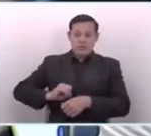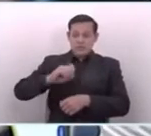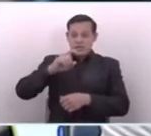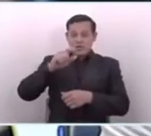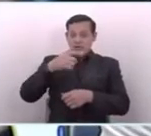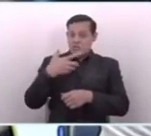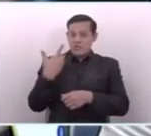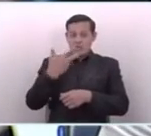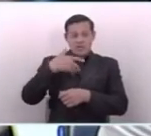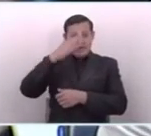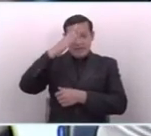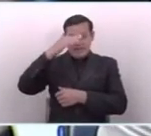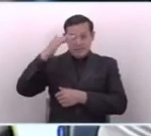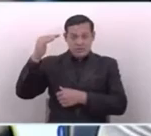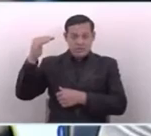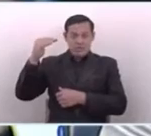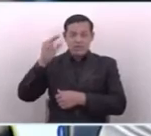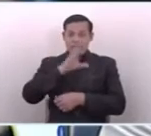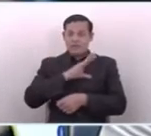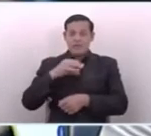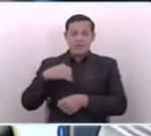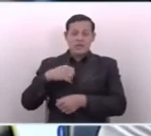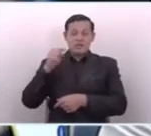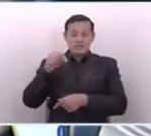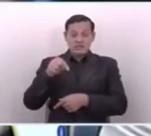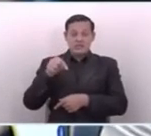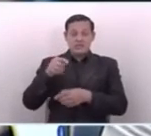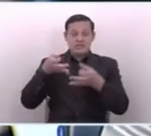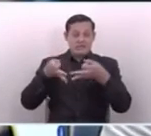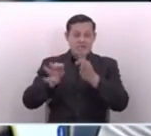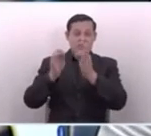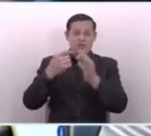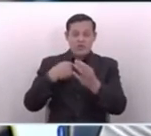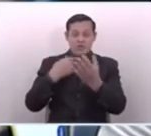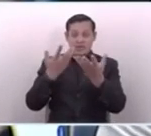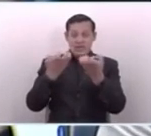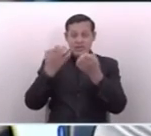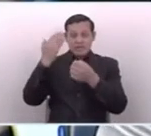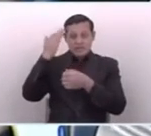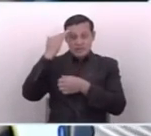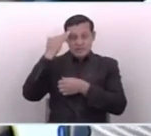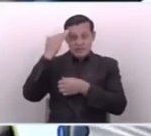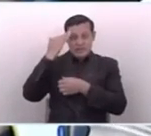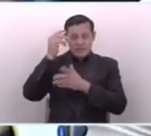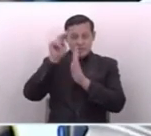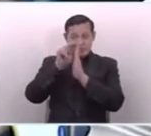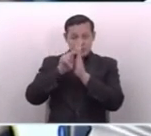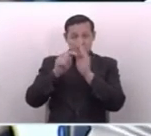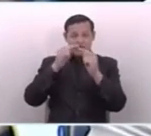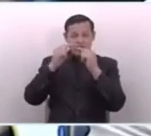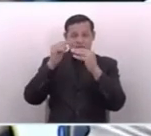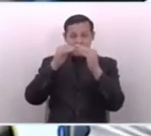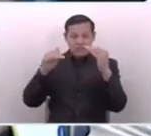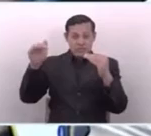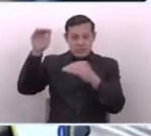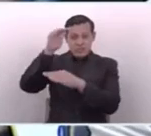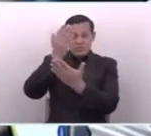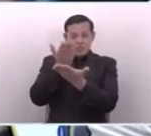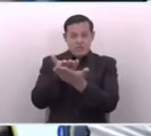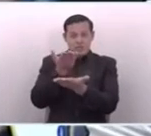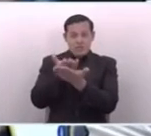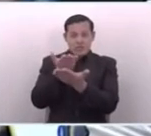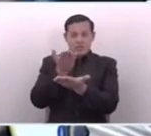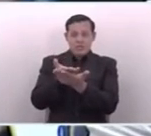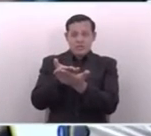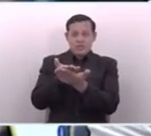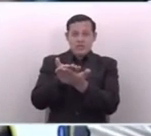nacional. En esta medida quisiera saber si de parte de las autoridades que la planteaban o la